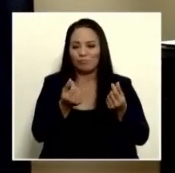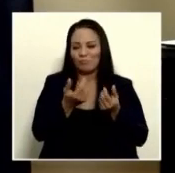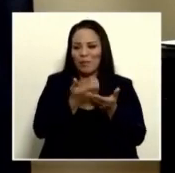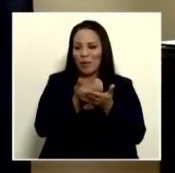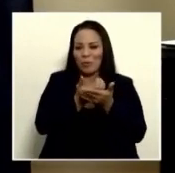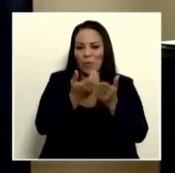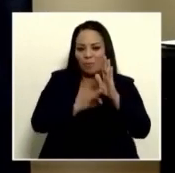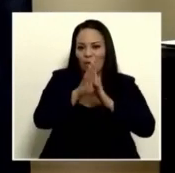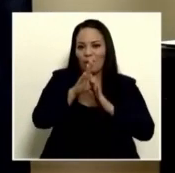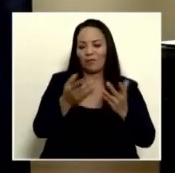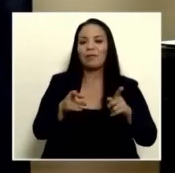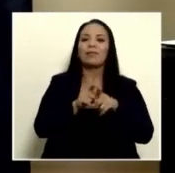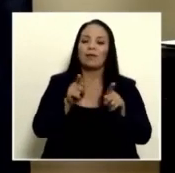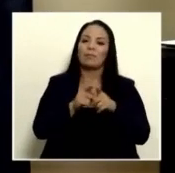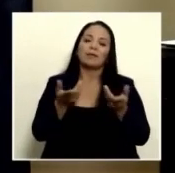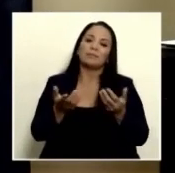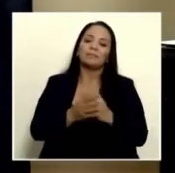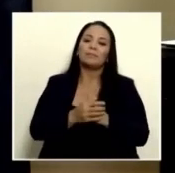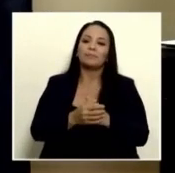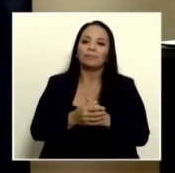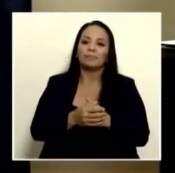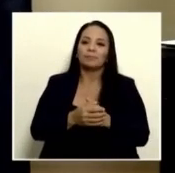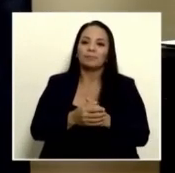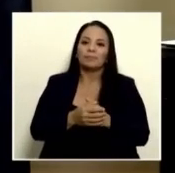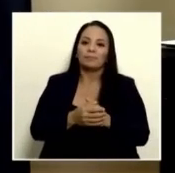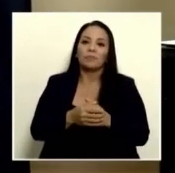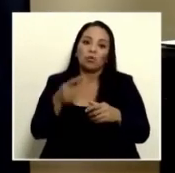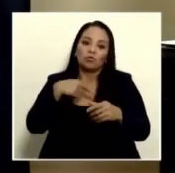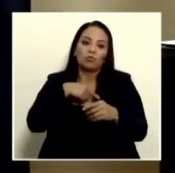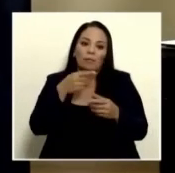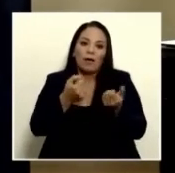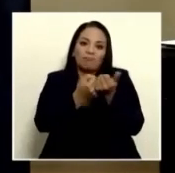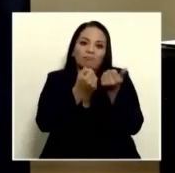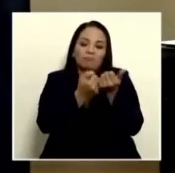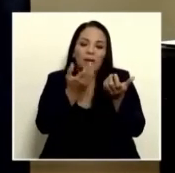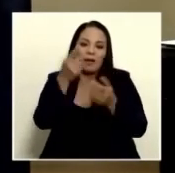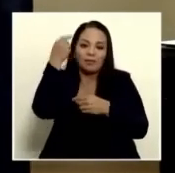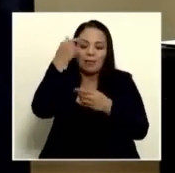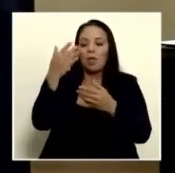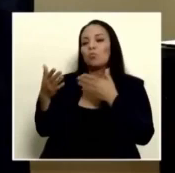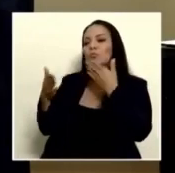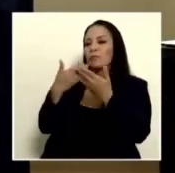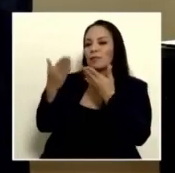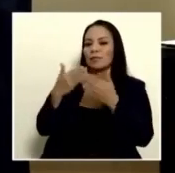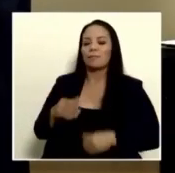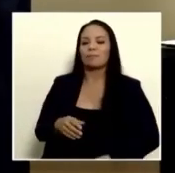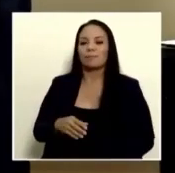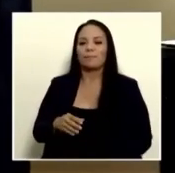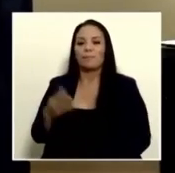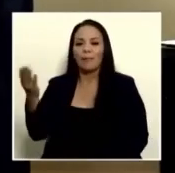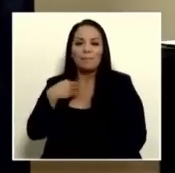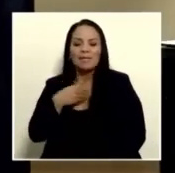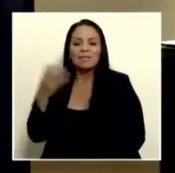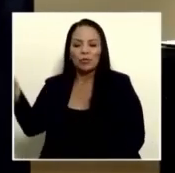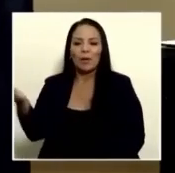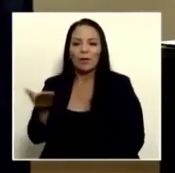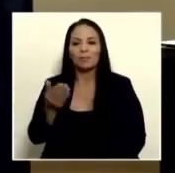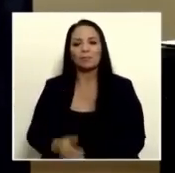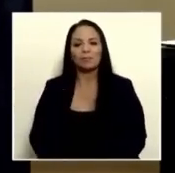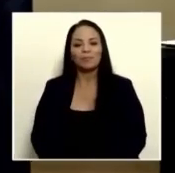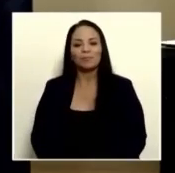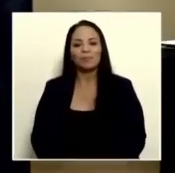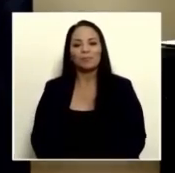muy fuerte en la parte impositiva también que le damos al estado muchas gracias muchísimas gracias perdón ministro dale dale en